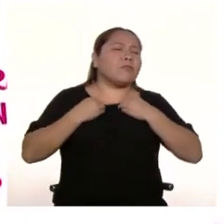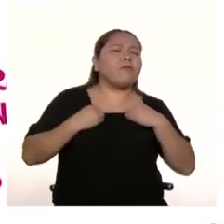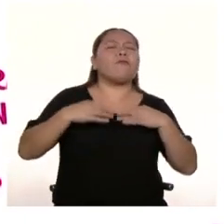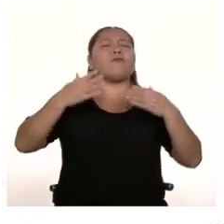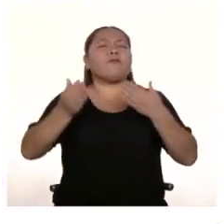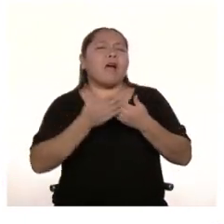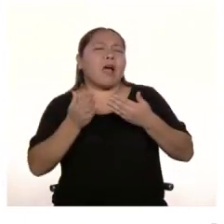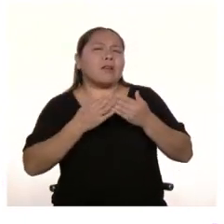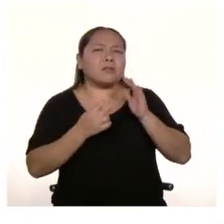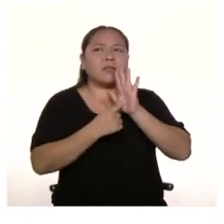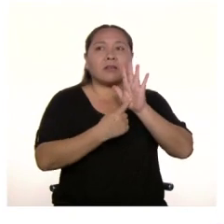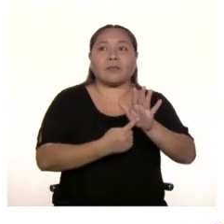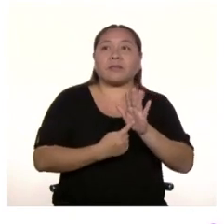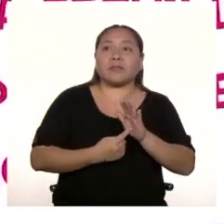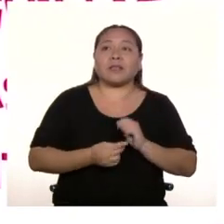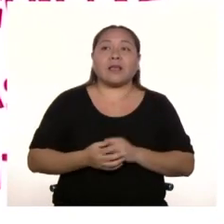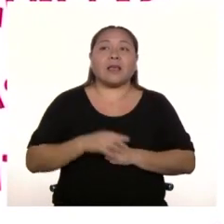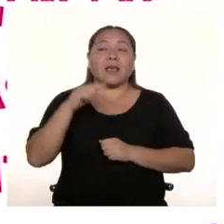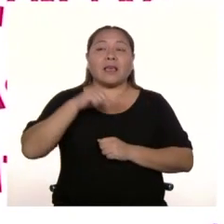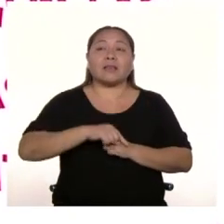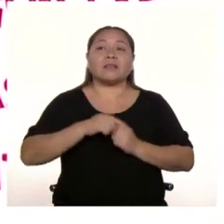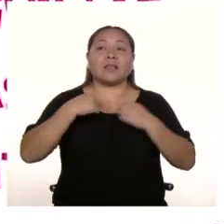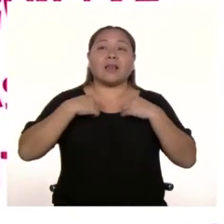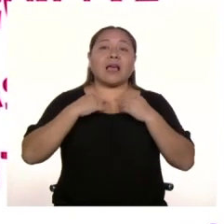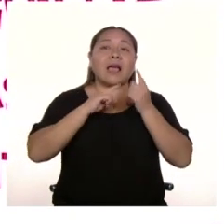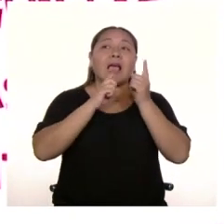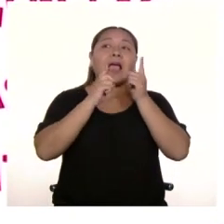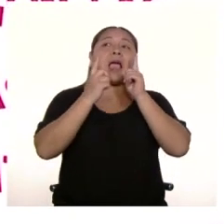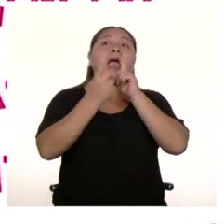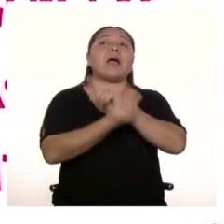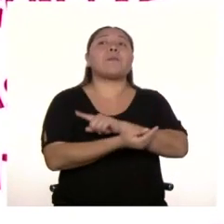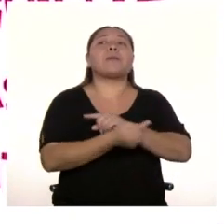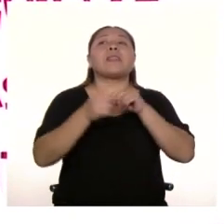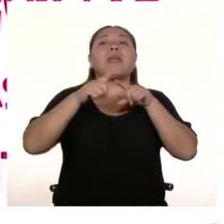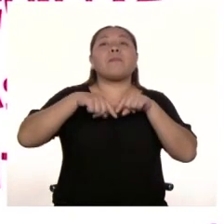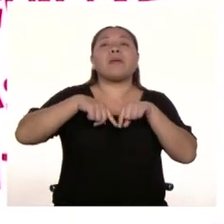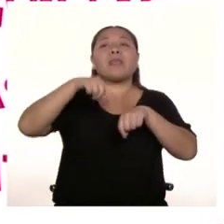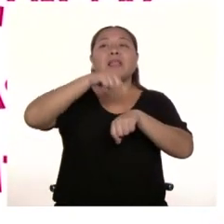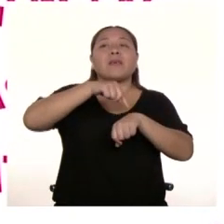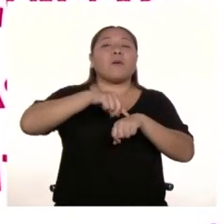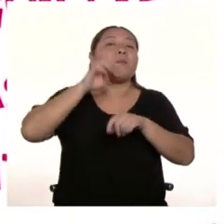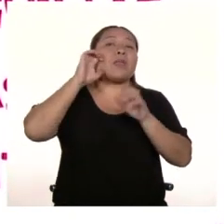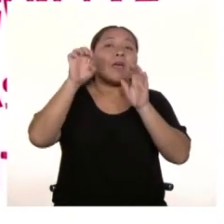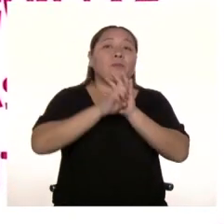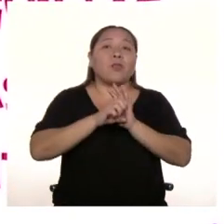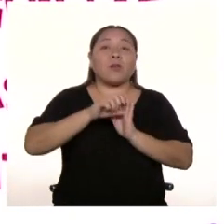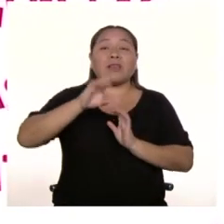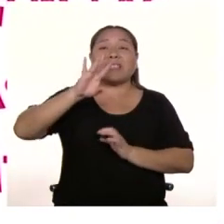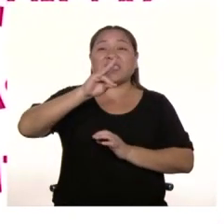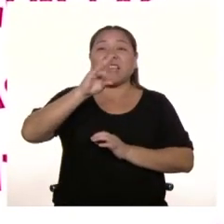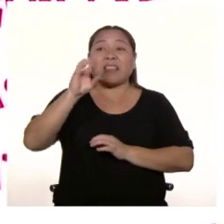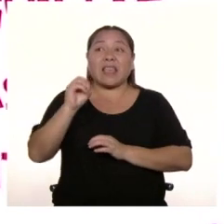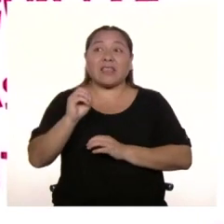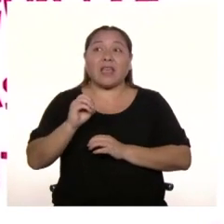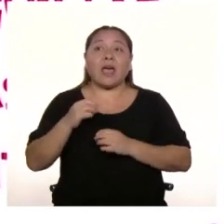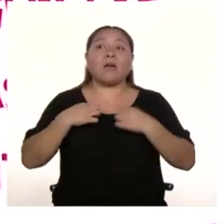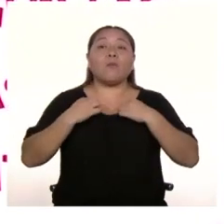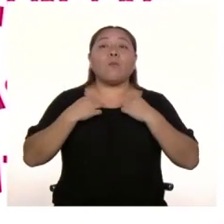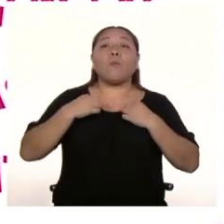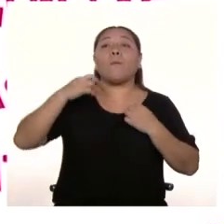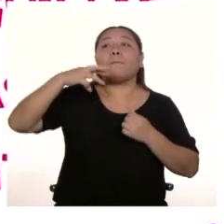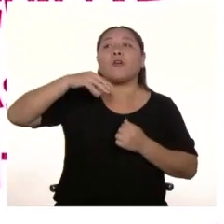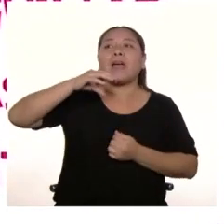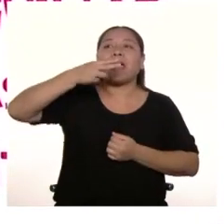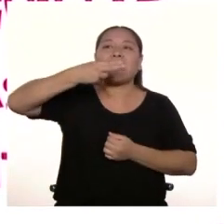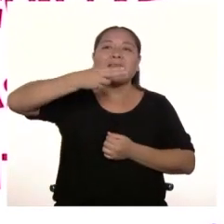representa. La moda urbana cambia según las tendencias del momento. Por ejemplo, en los 70 era la moda hippie, luego cambió la